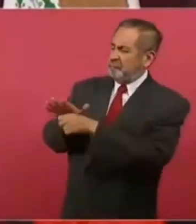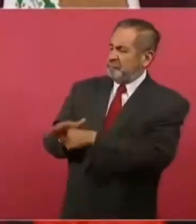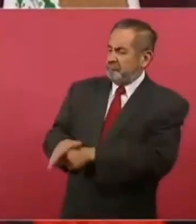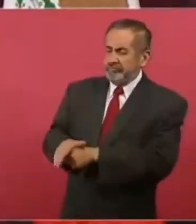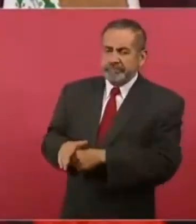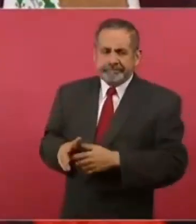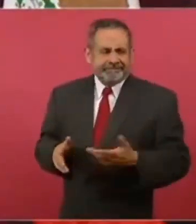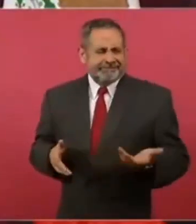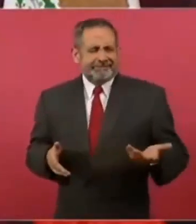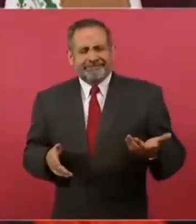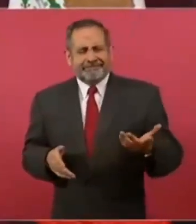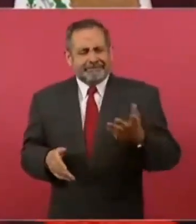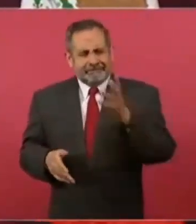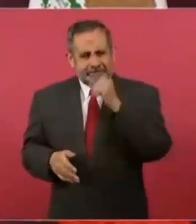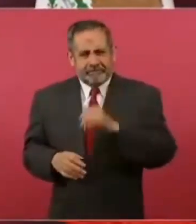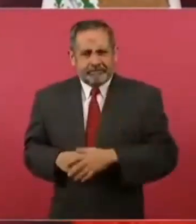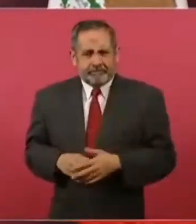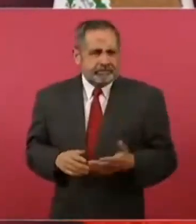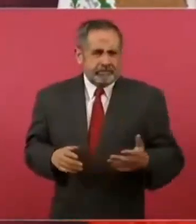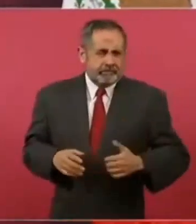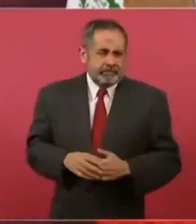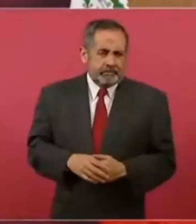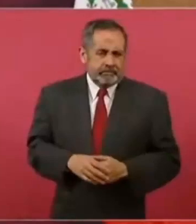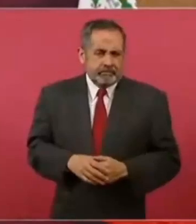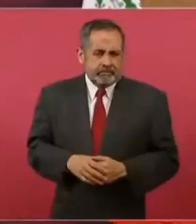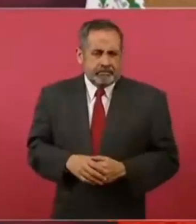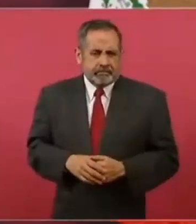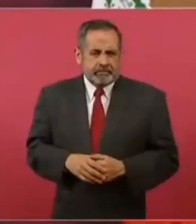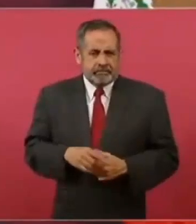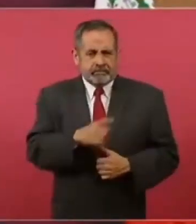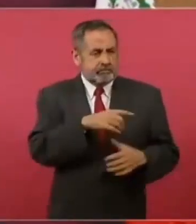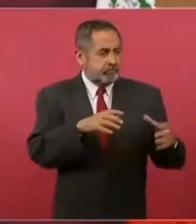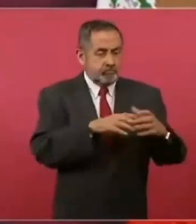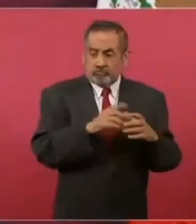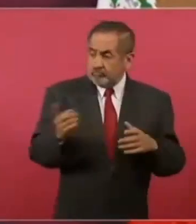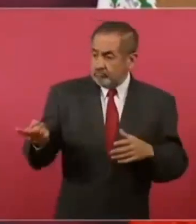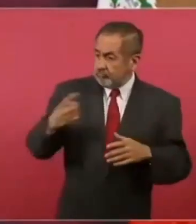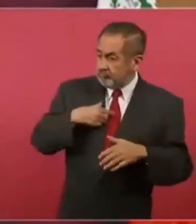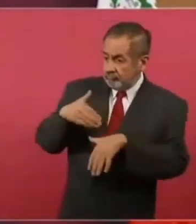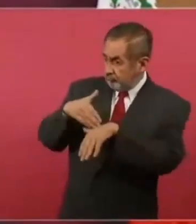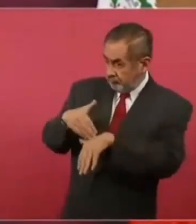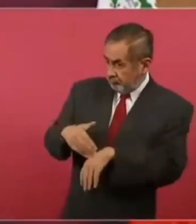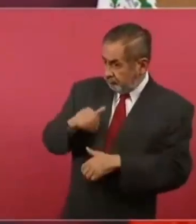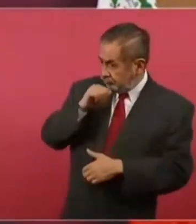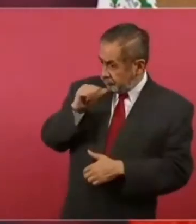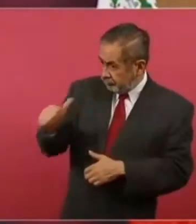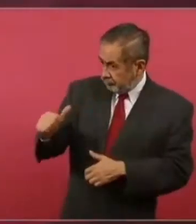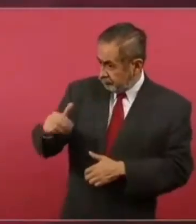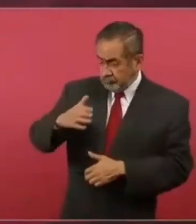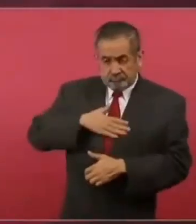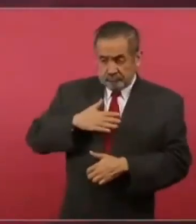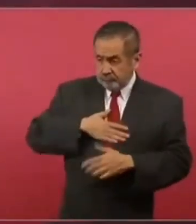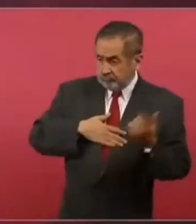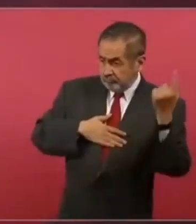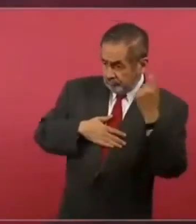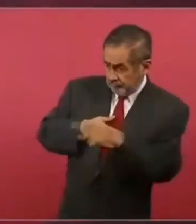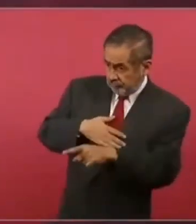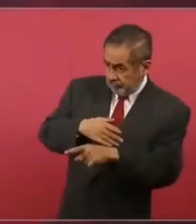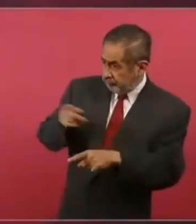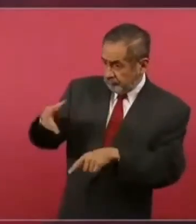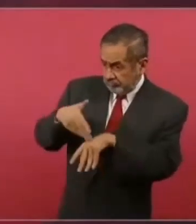¿Cómo? A ver, tú no te alineas si nosotros somos los que mandamos.